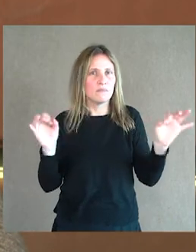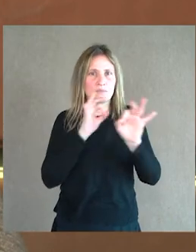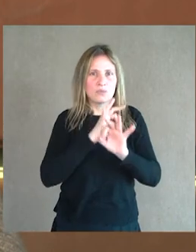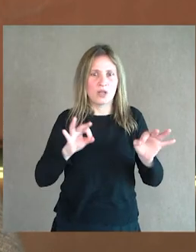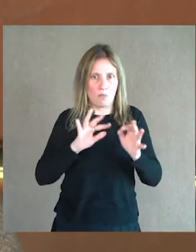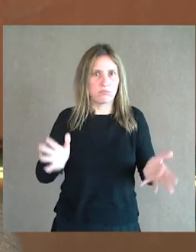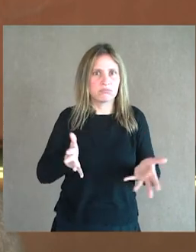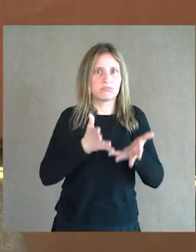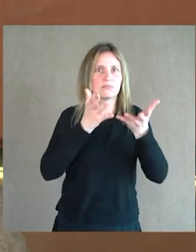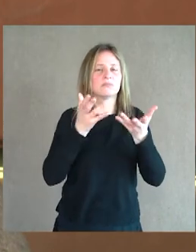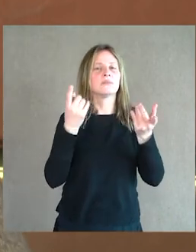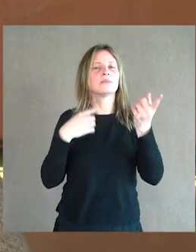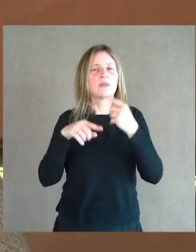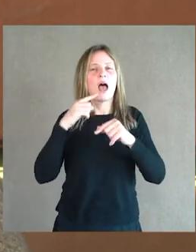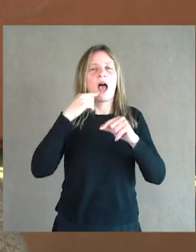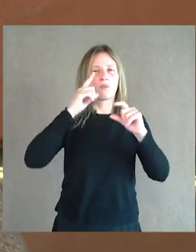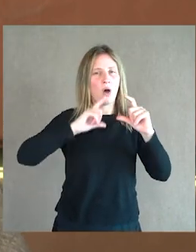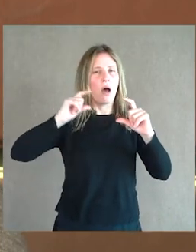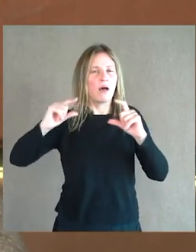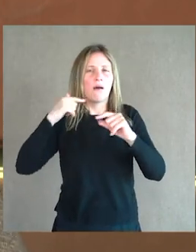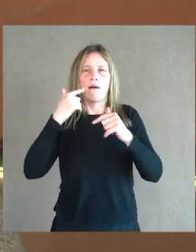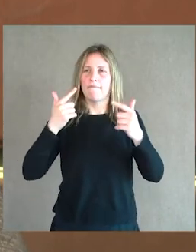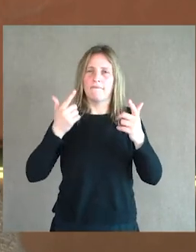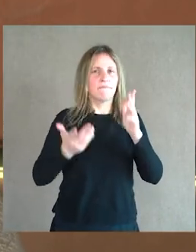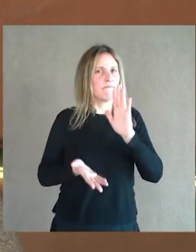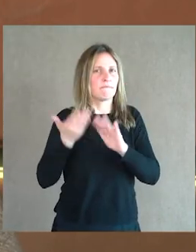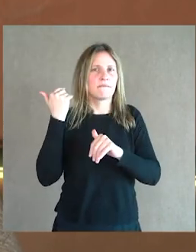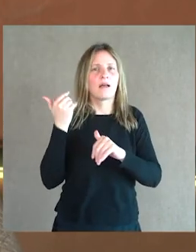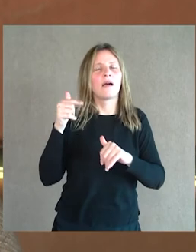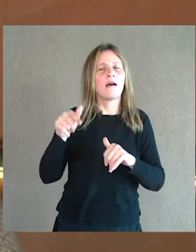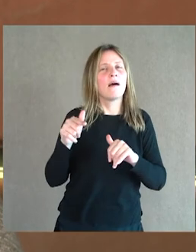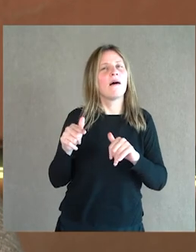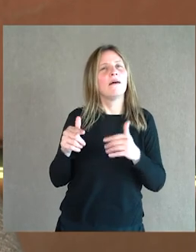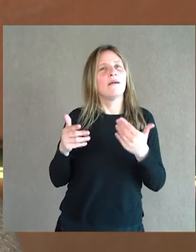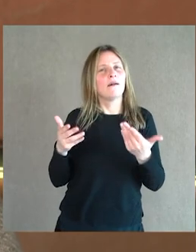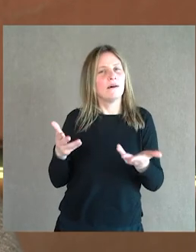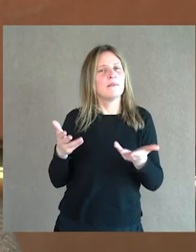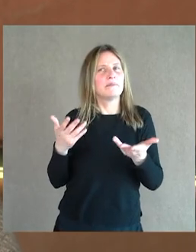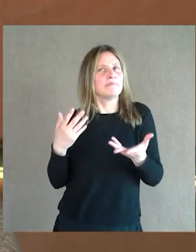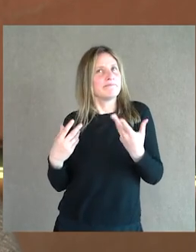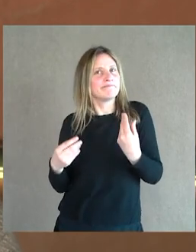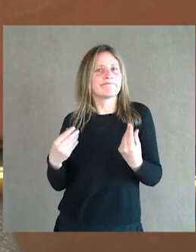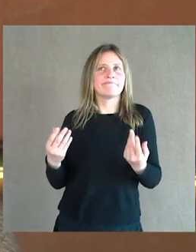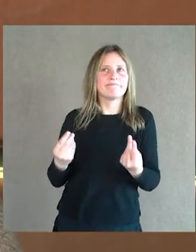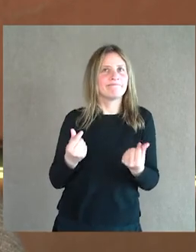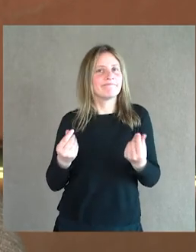hay modulaciones armónicas, digamos, y entramos a un territorio realmente mucho más